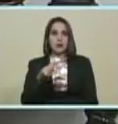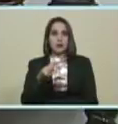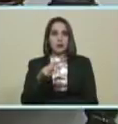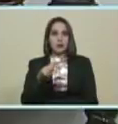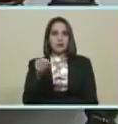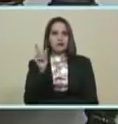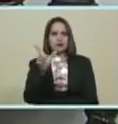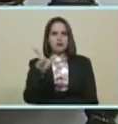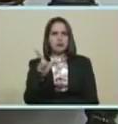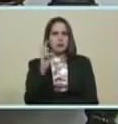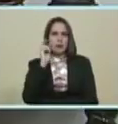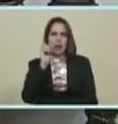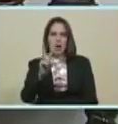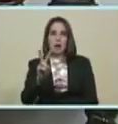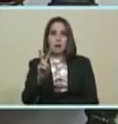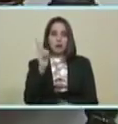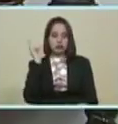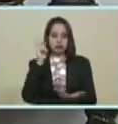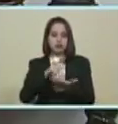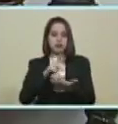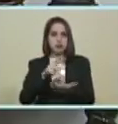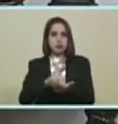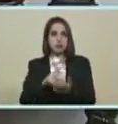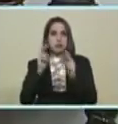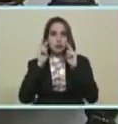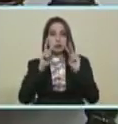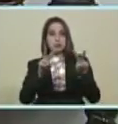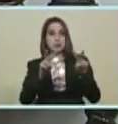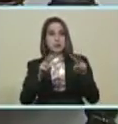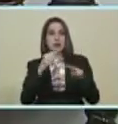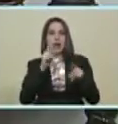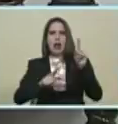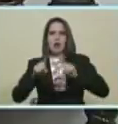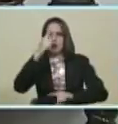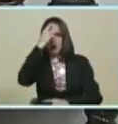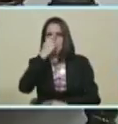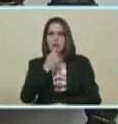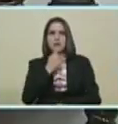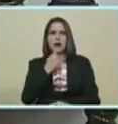de Venezuela... ...allá se encuentra... ...ya podemos ver... ...algunas imágenes...